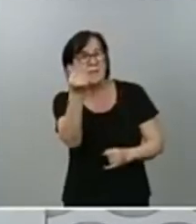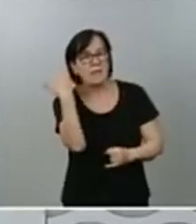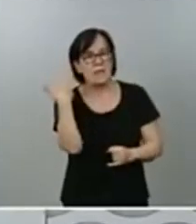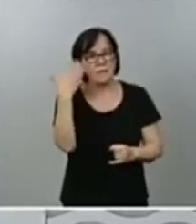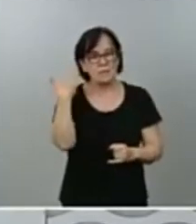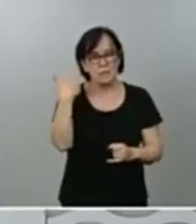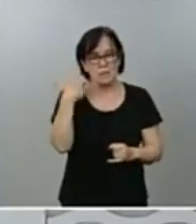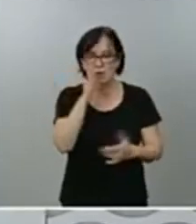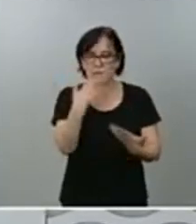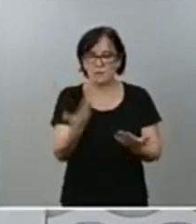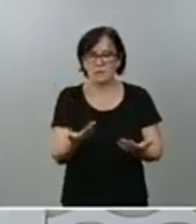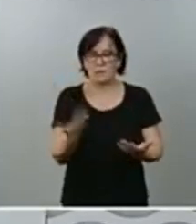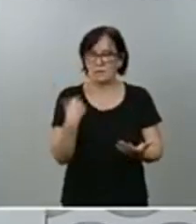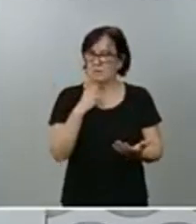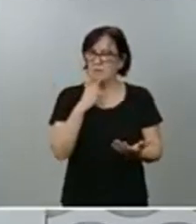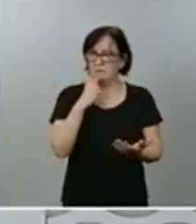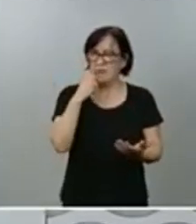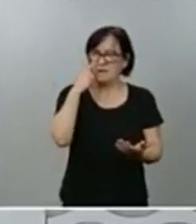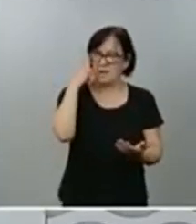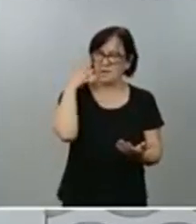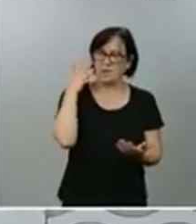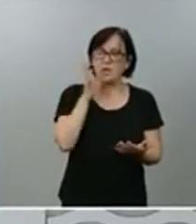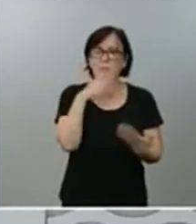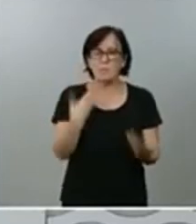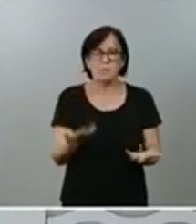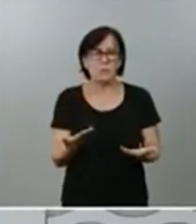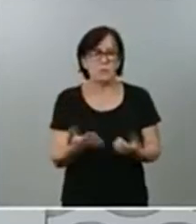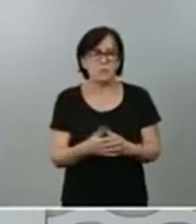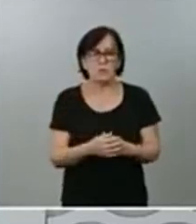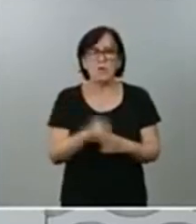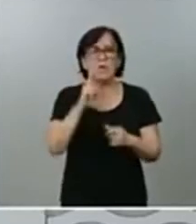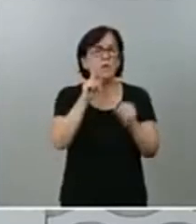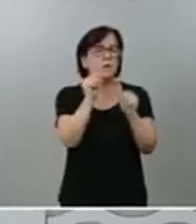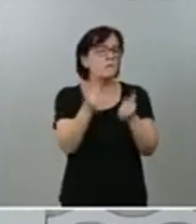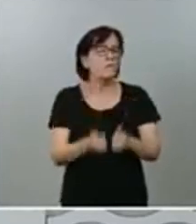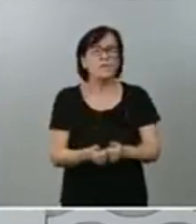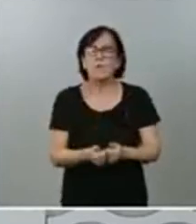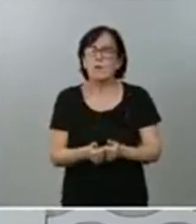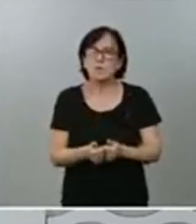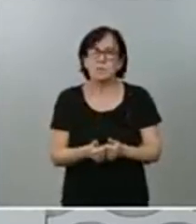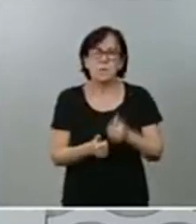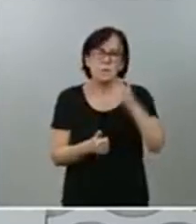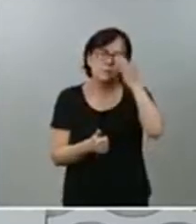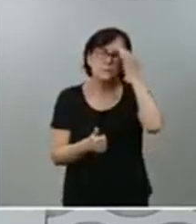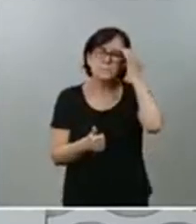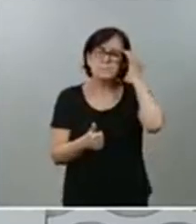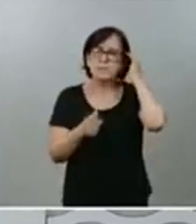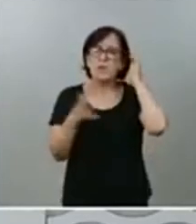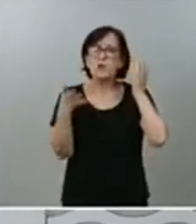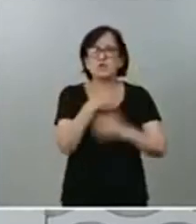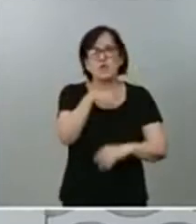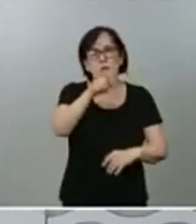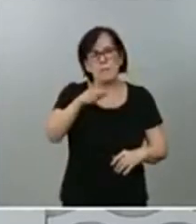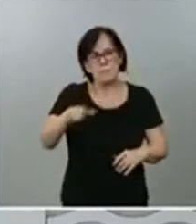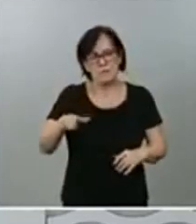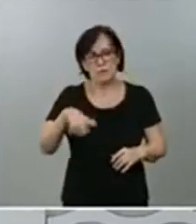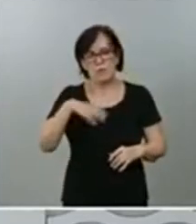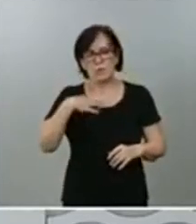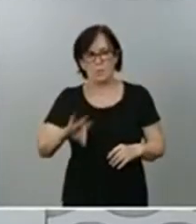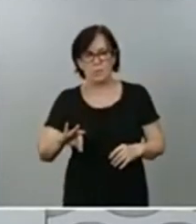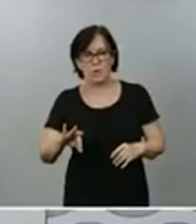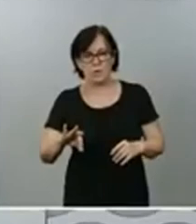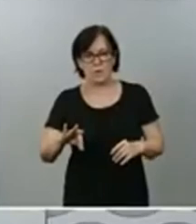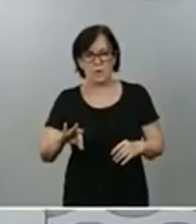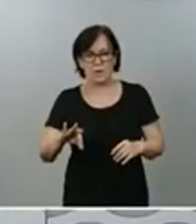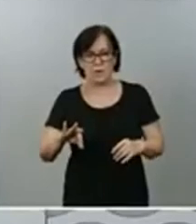hace algunos años. Por tanto, una forma de que todas las personas puedan salir de